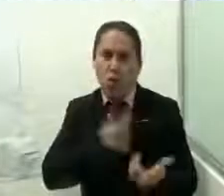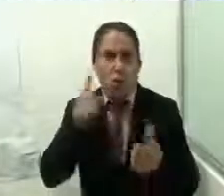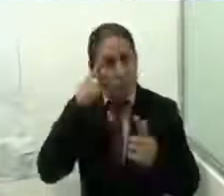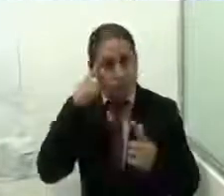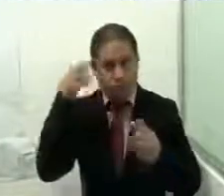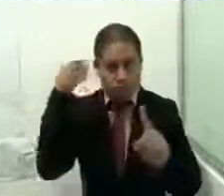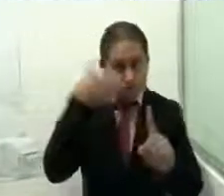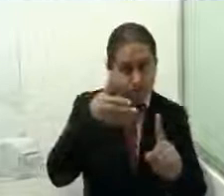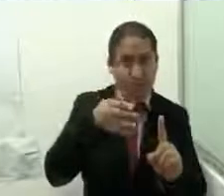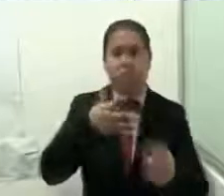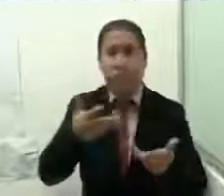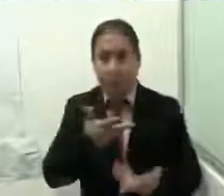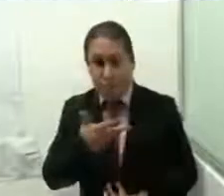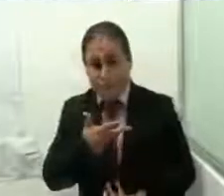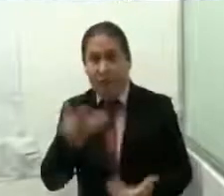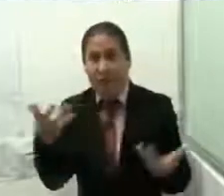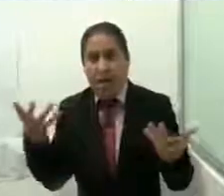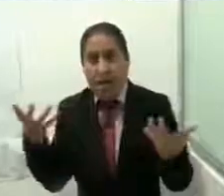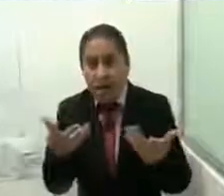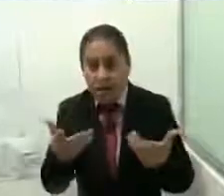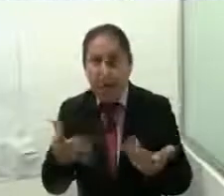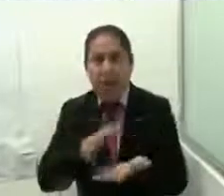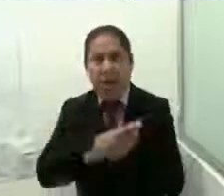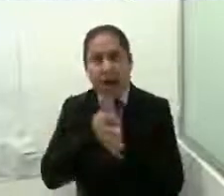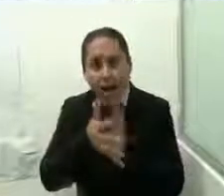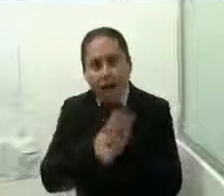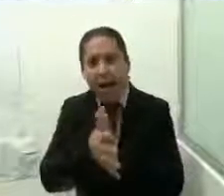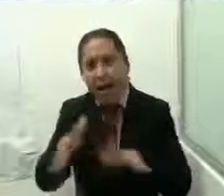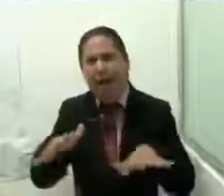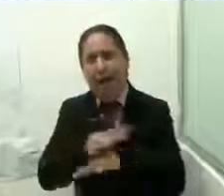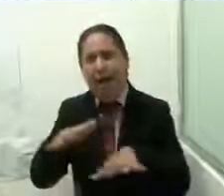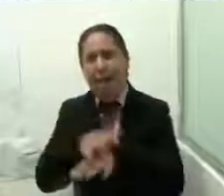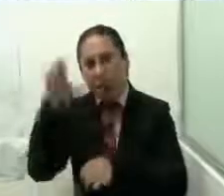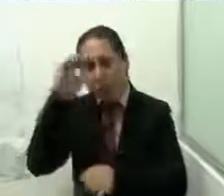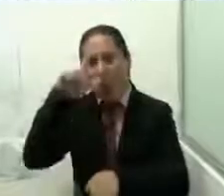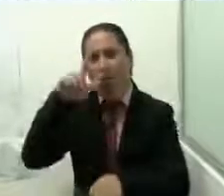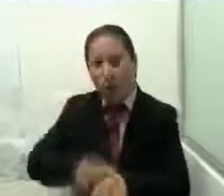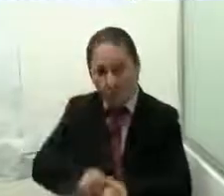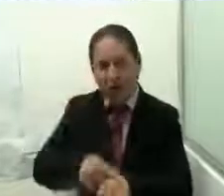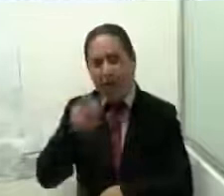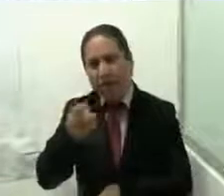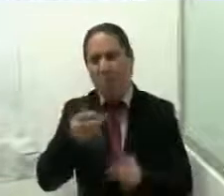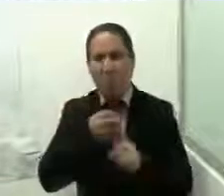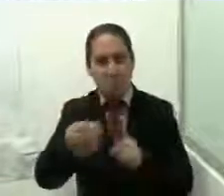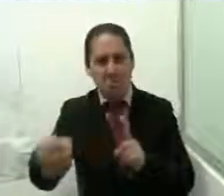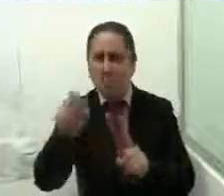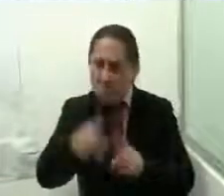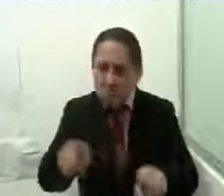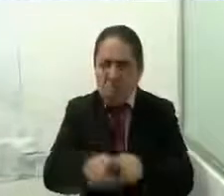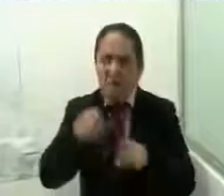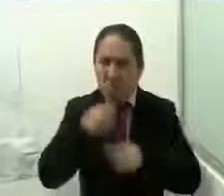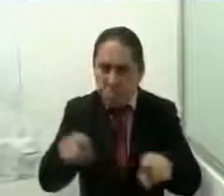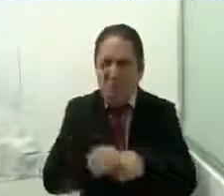de poder modificar o cambiar los patrones culturales. El acceso a estos